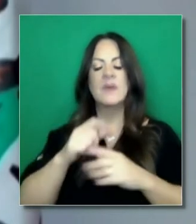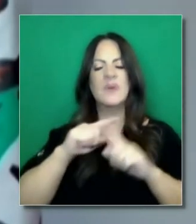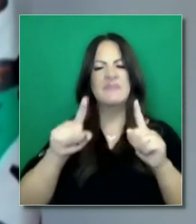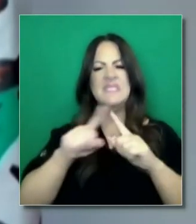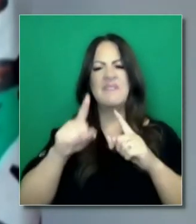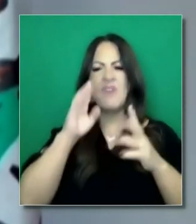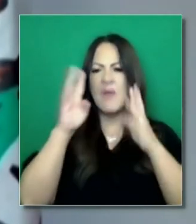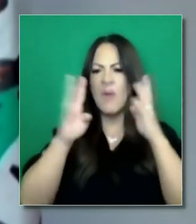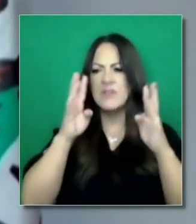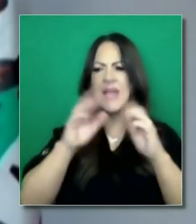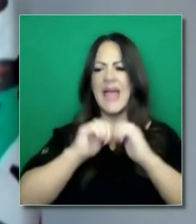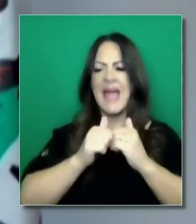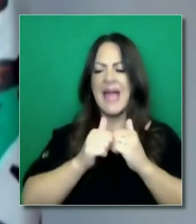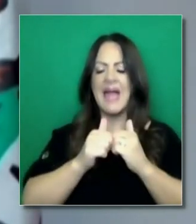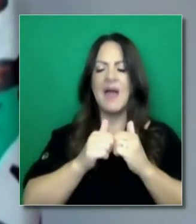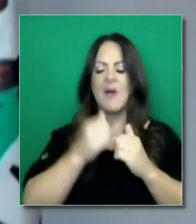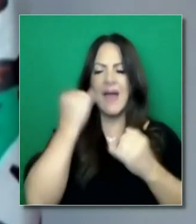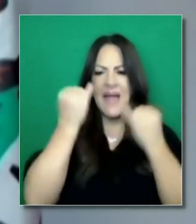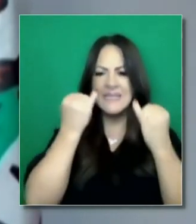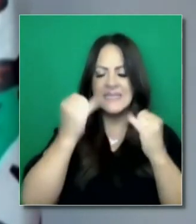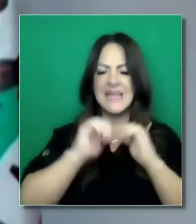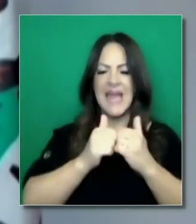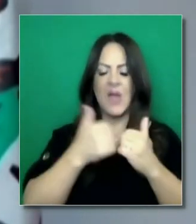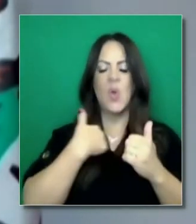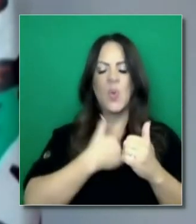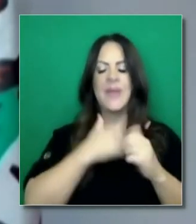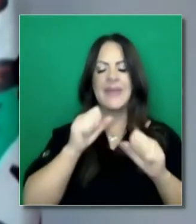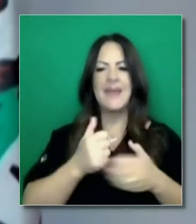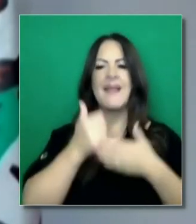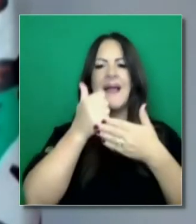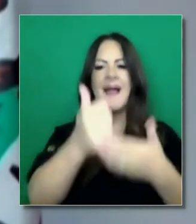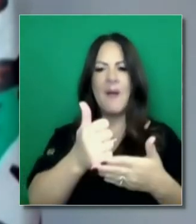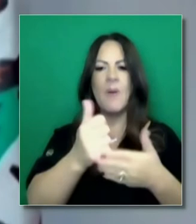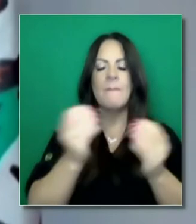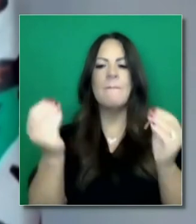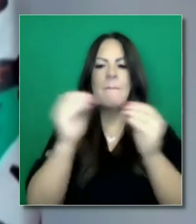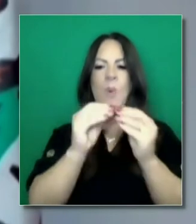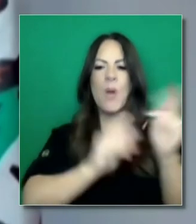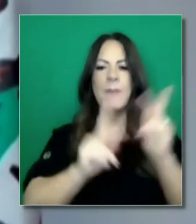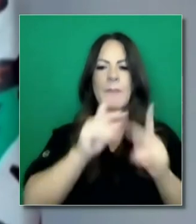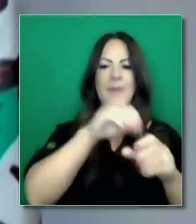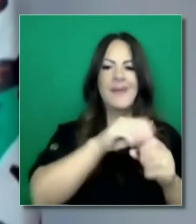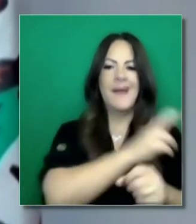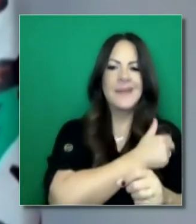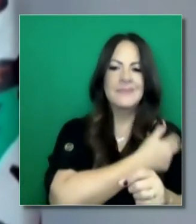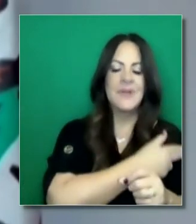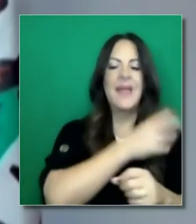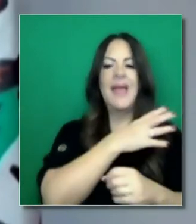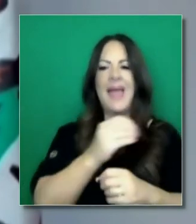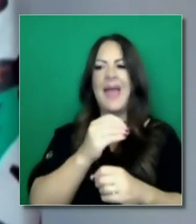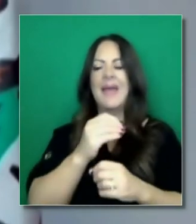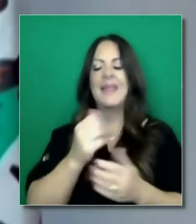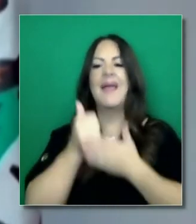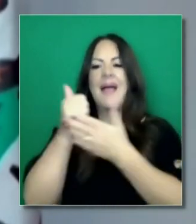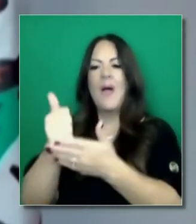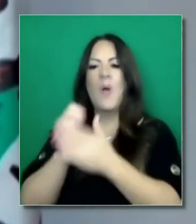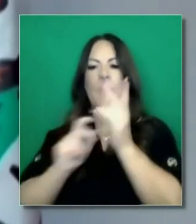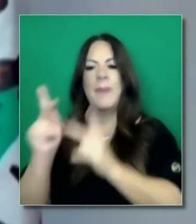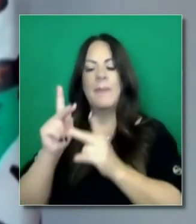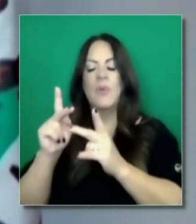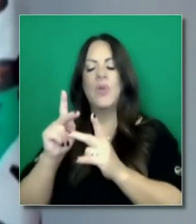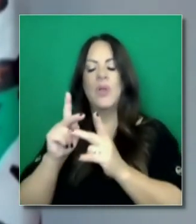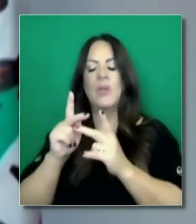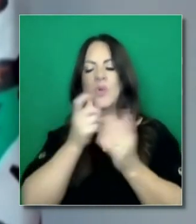externos para ayudar a los internados. Esto nos ayuda a aumentar y atender a los pacientes en las camas,